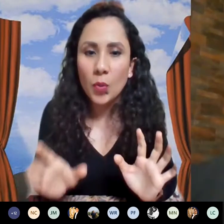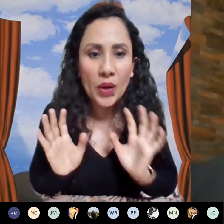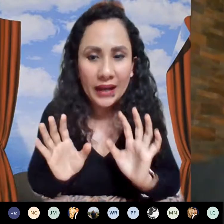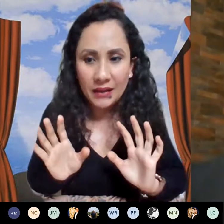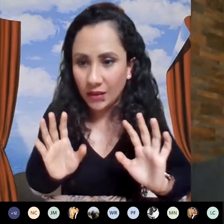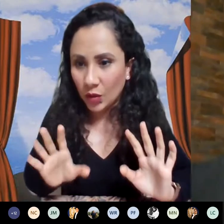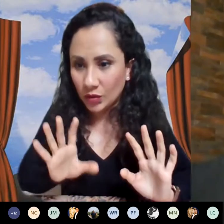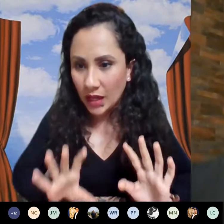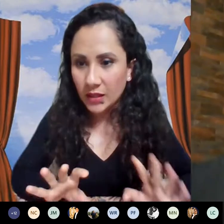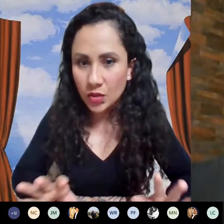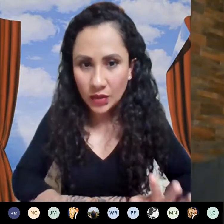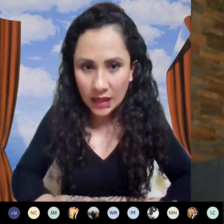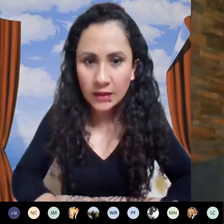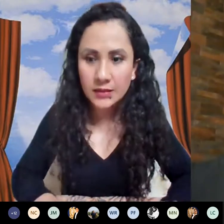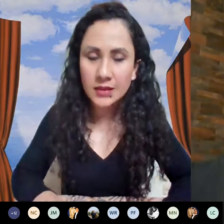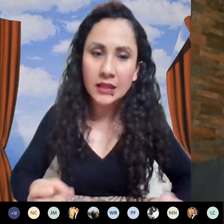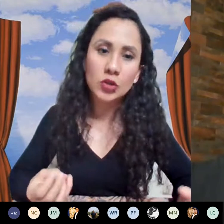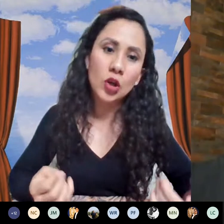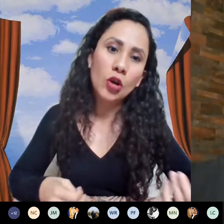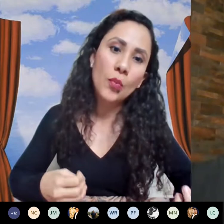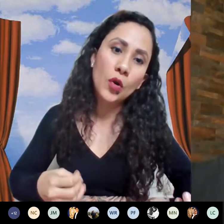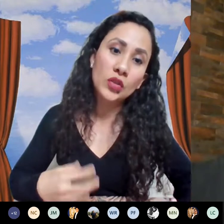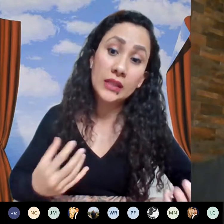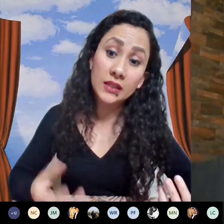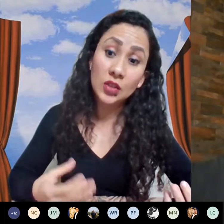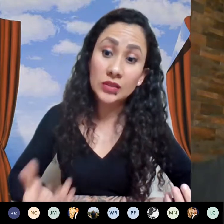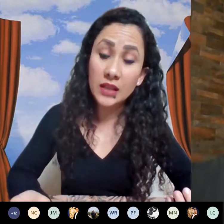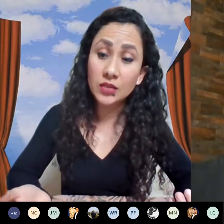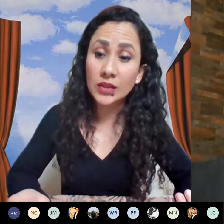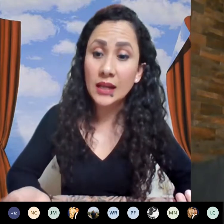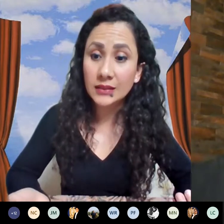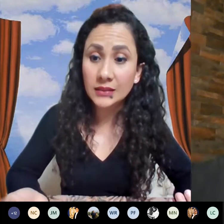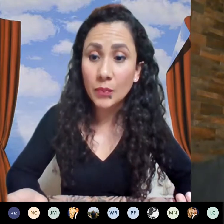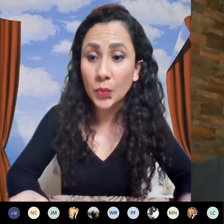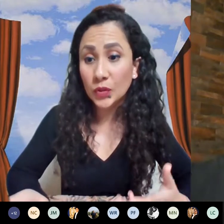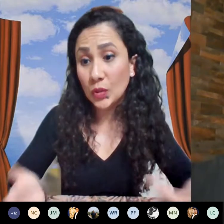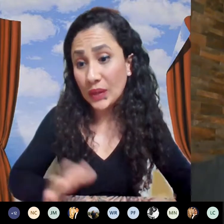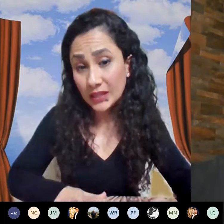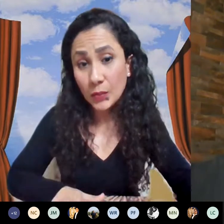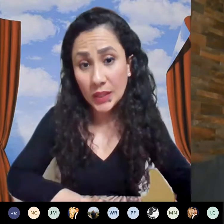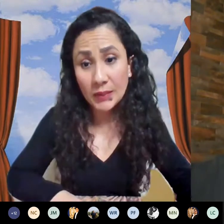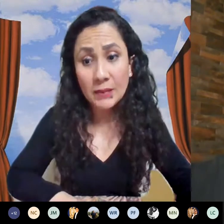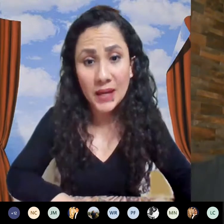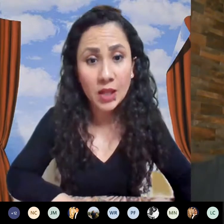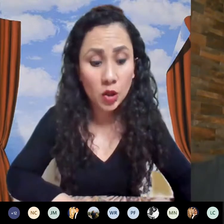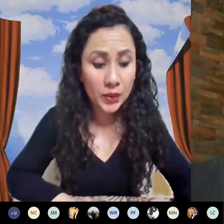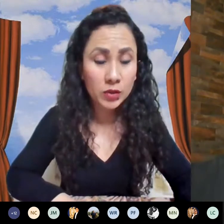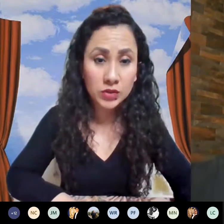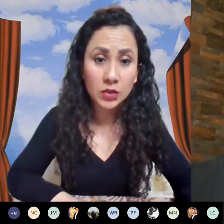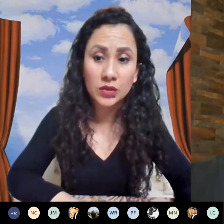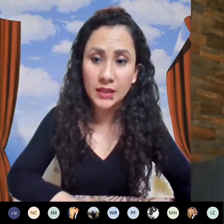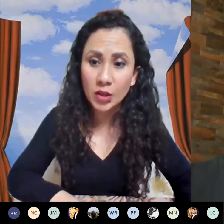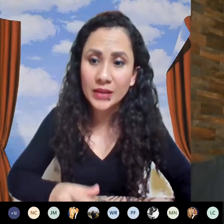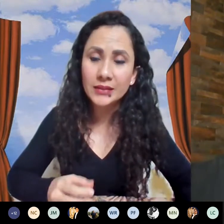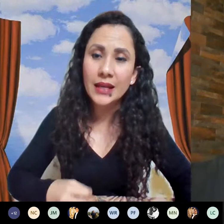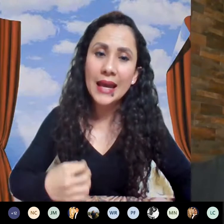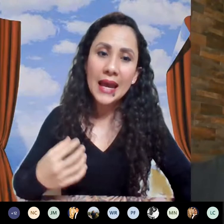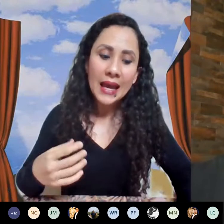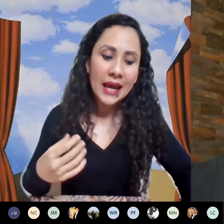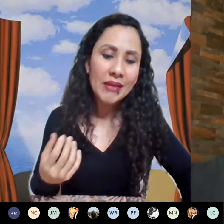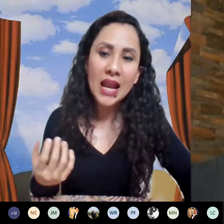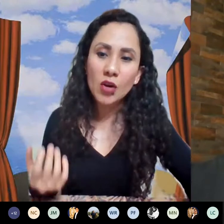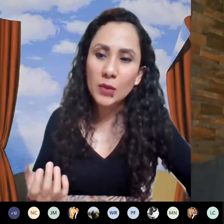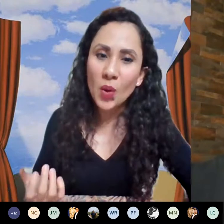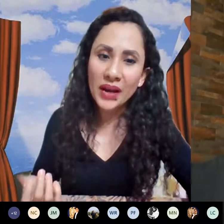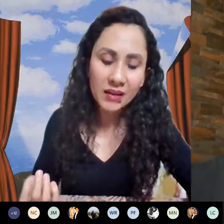serían como en genéticos tradicionales que son como los genéticos tradicionales que se han propuesto para ese problema de empacado de objetos en contenedores